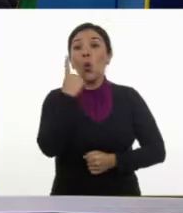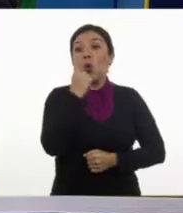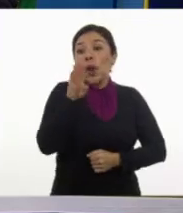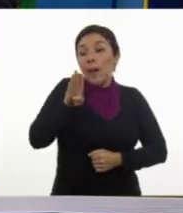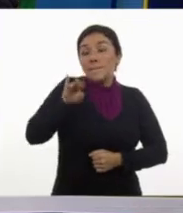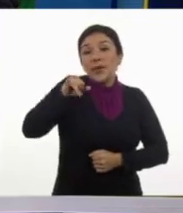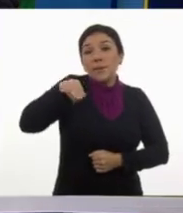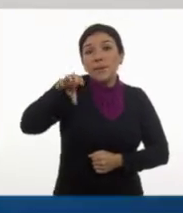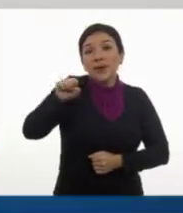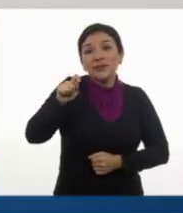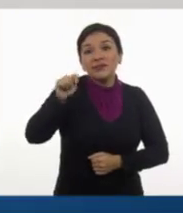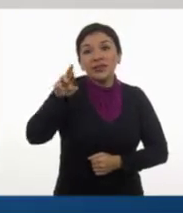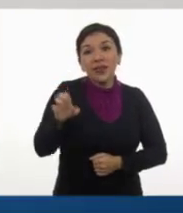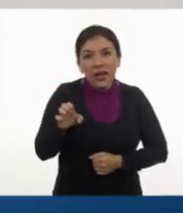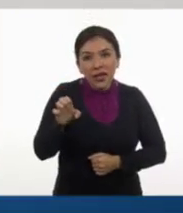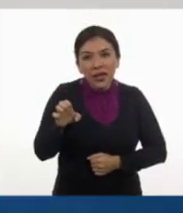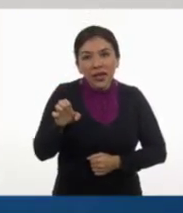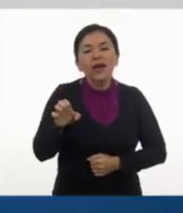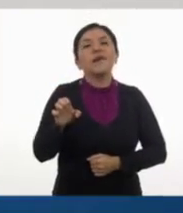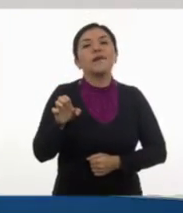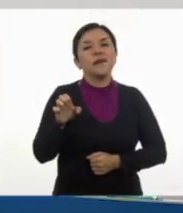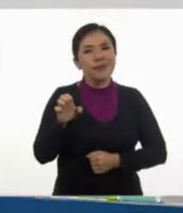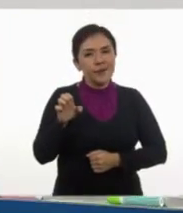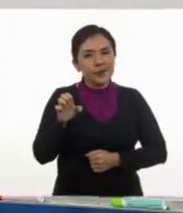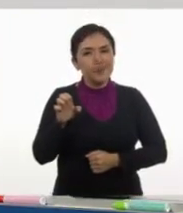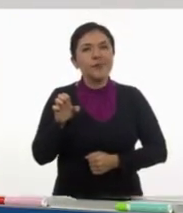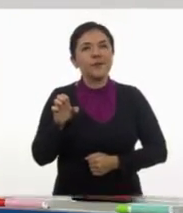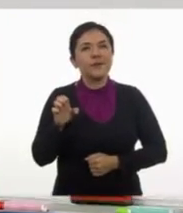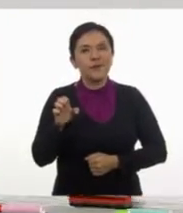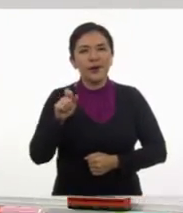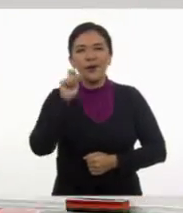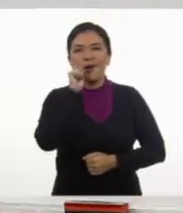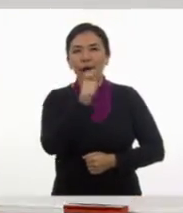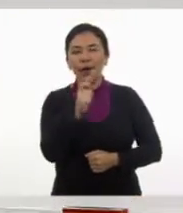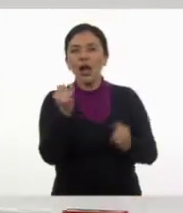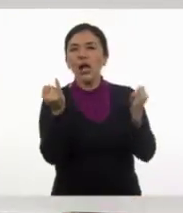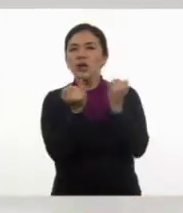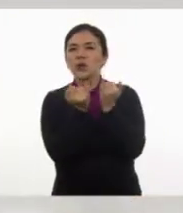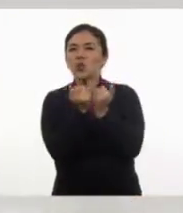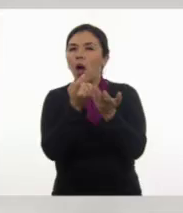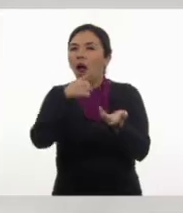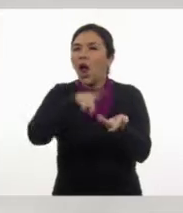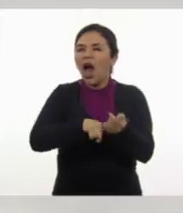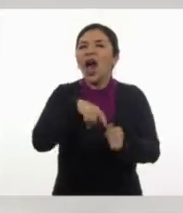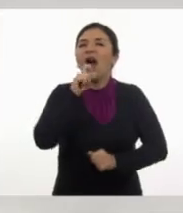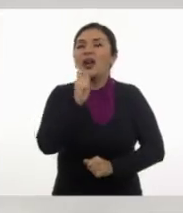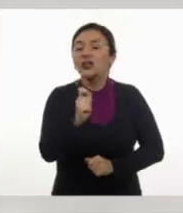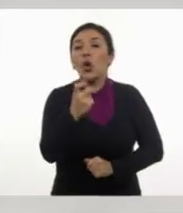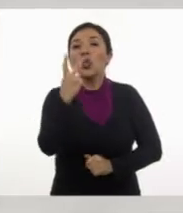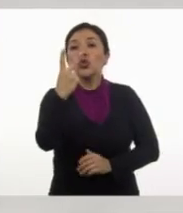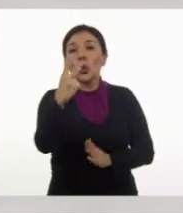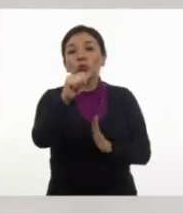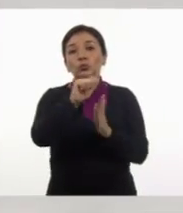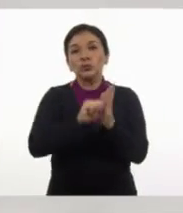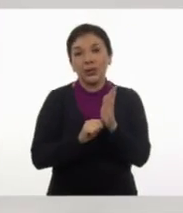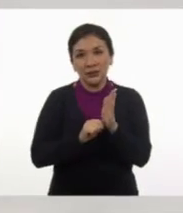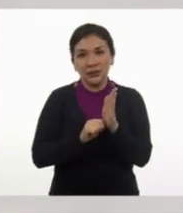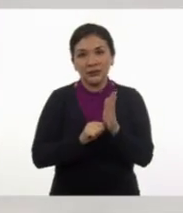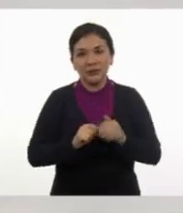es igual a dos